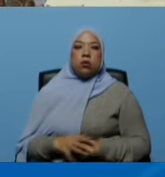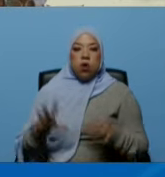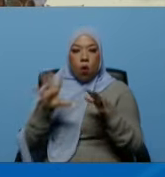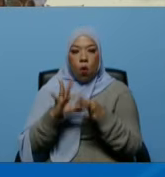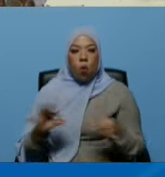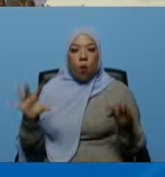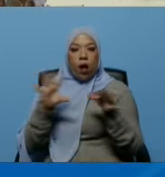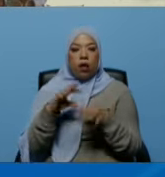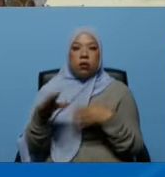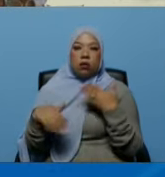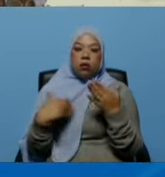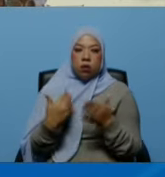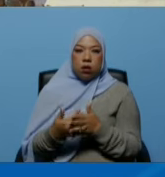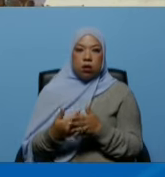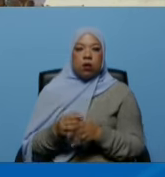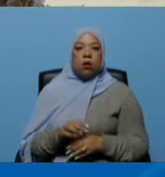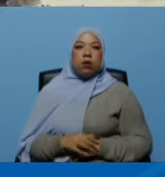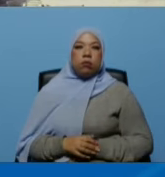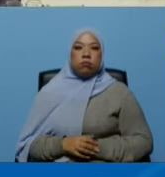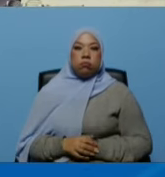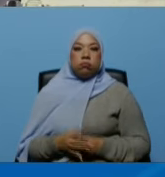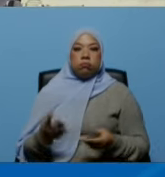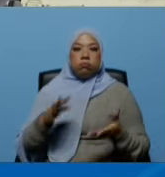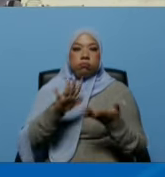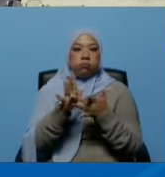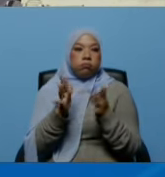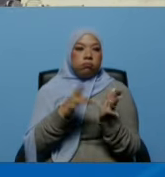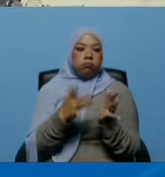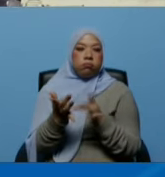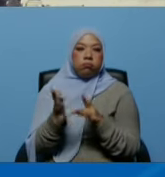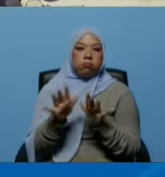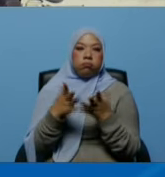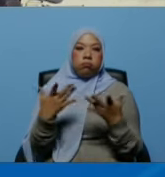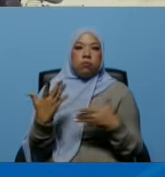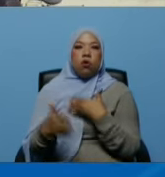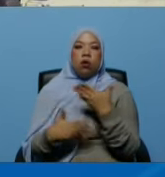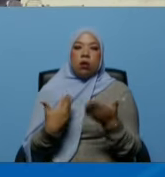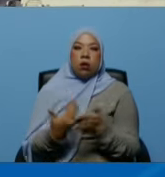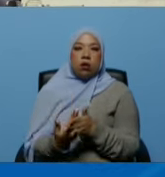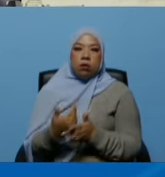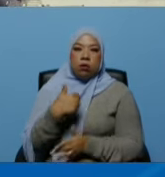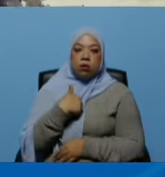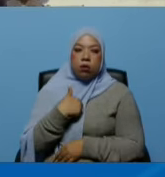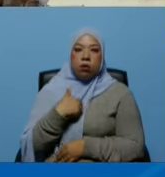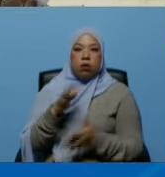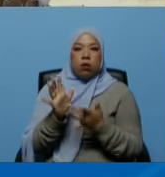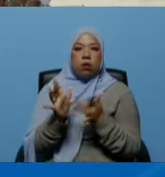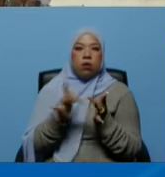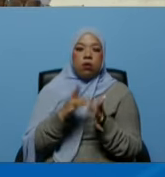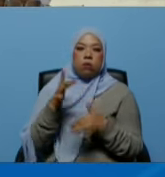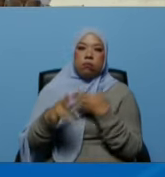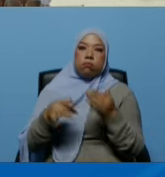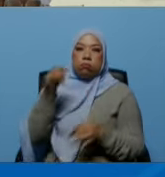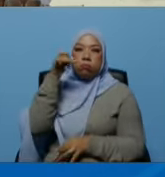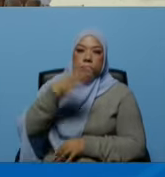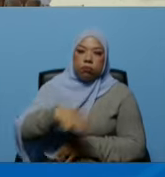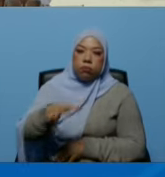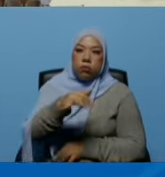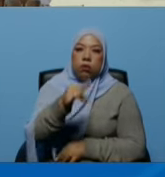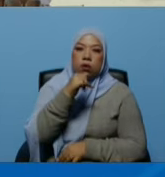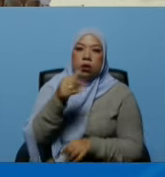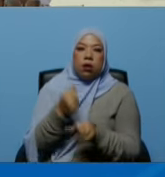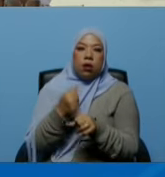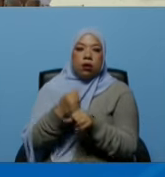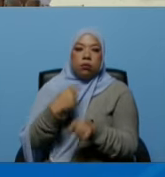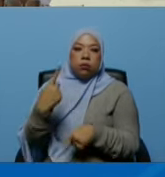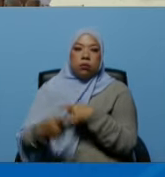el resto de la Biblia porque van a decir que soy violento pero no soy yo la Biblia dice que después David se encaramó